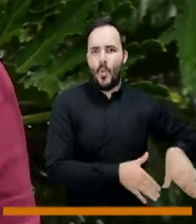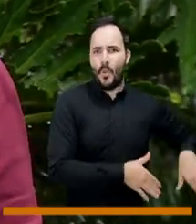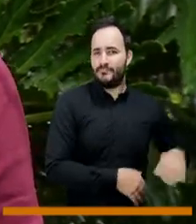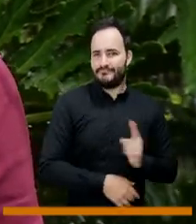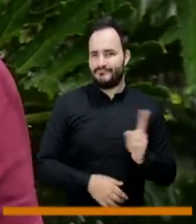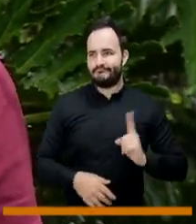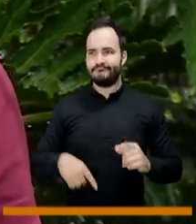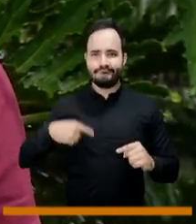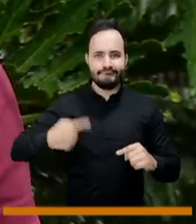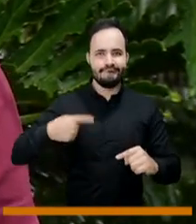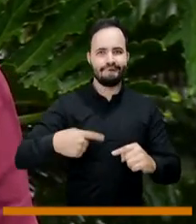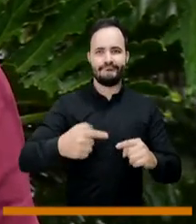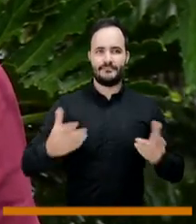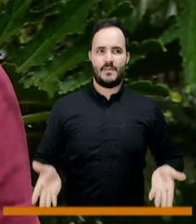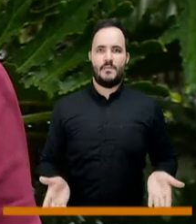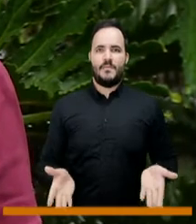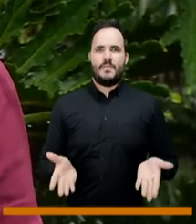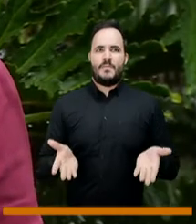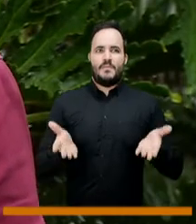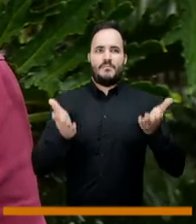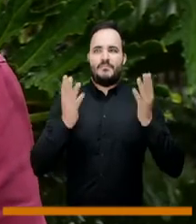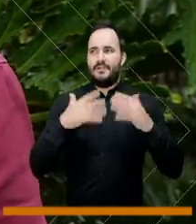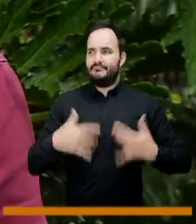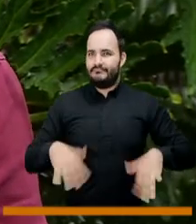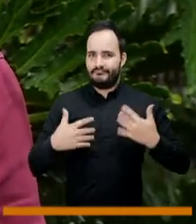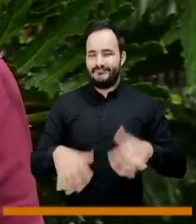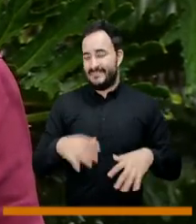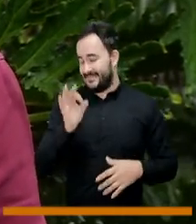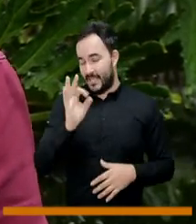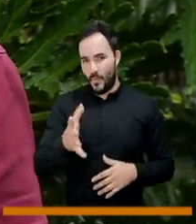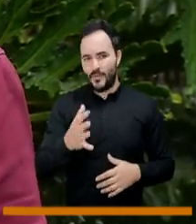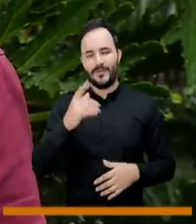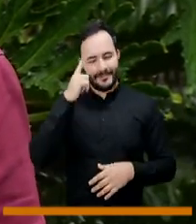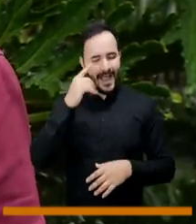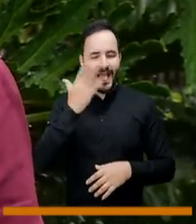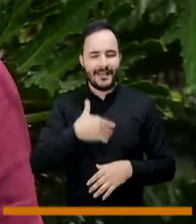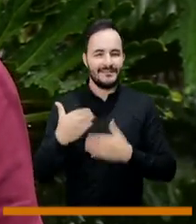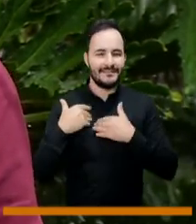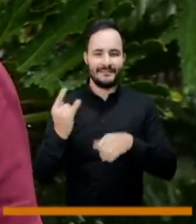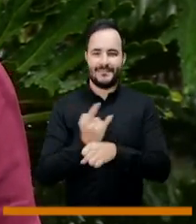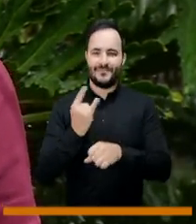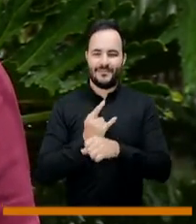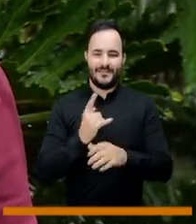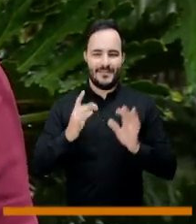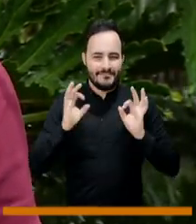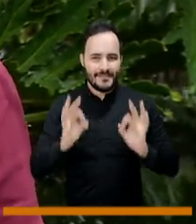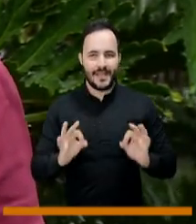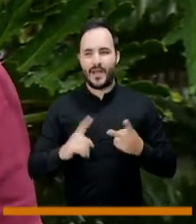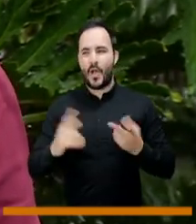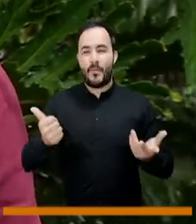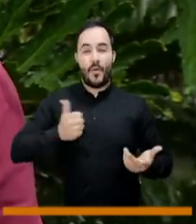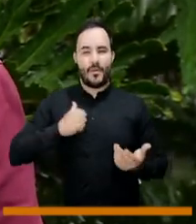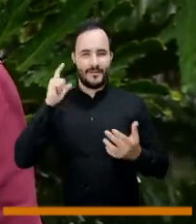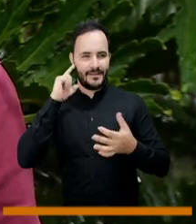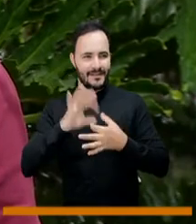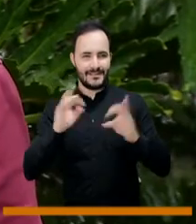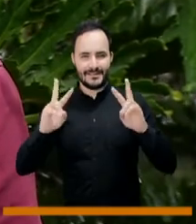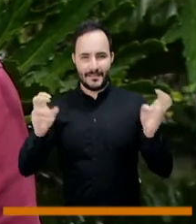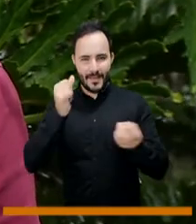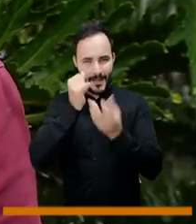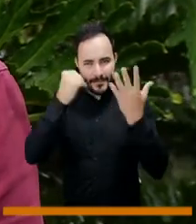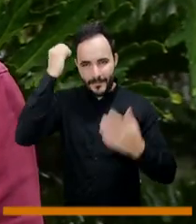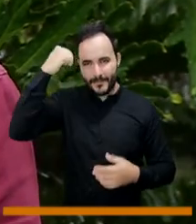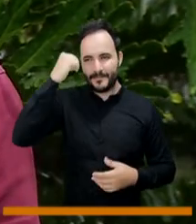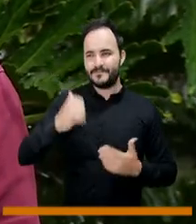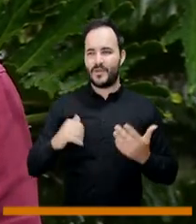y aumentará todos los días. El uso es el que, cómo lo vamos a hacer, cómo lo vamos a aprovechar para pedagogía,